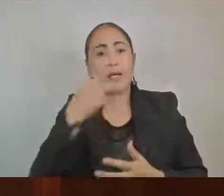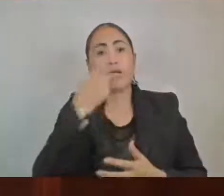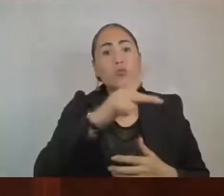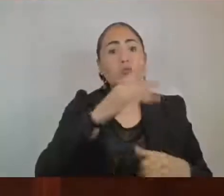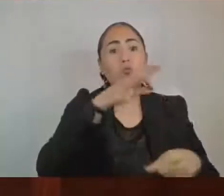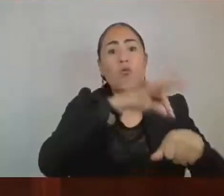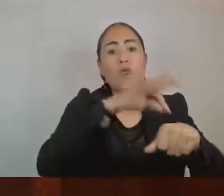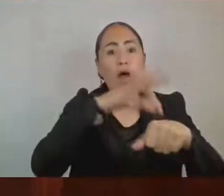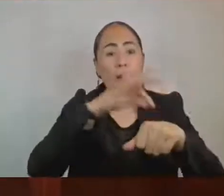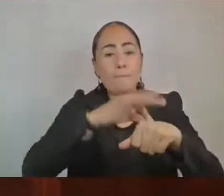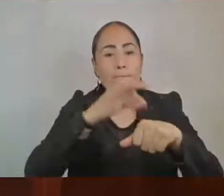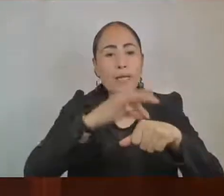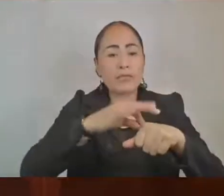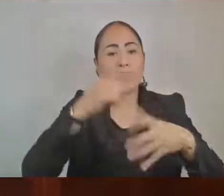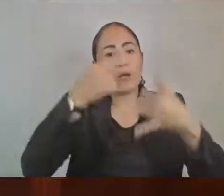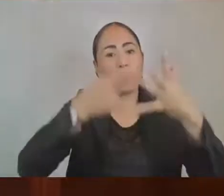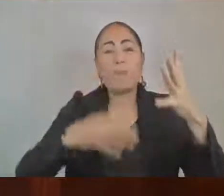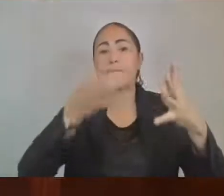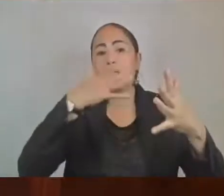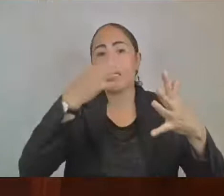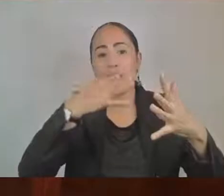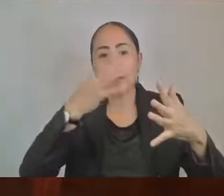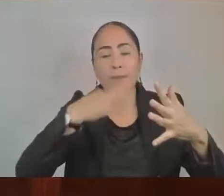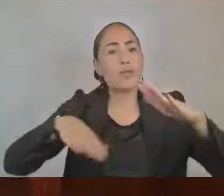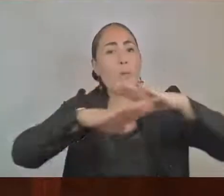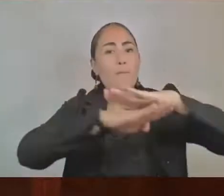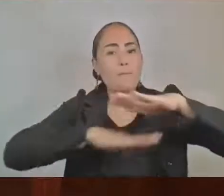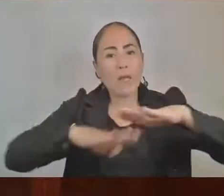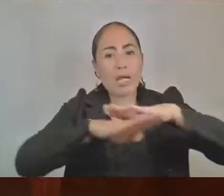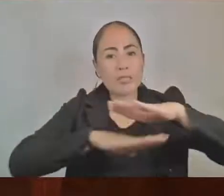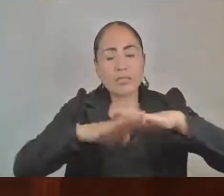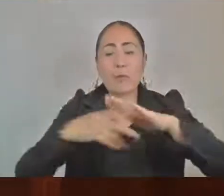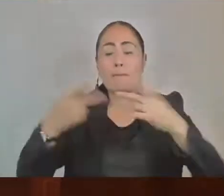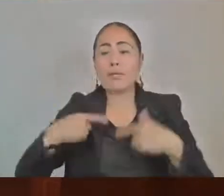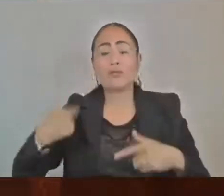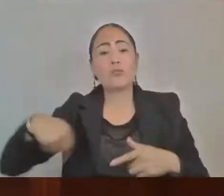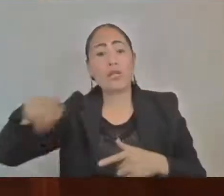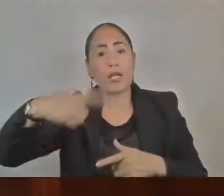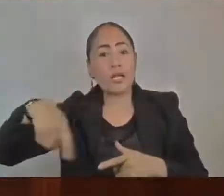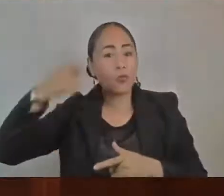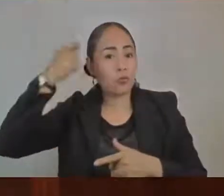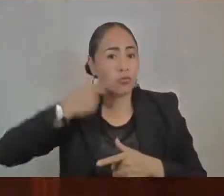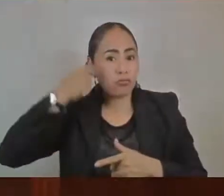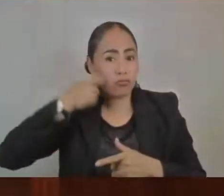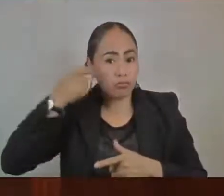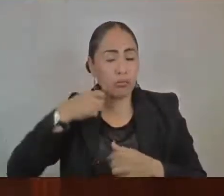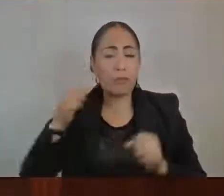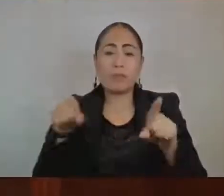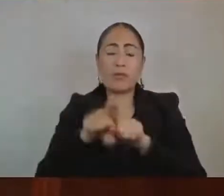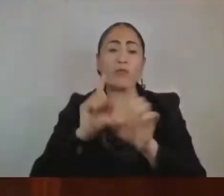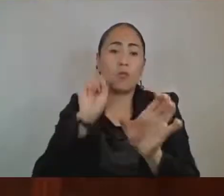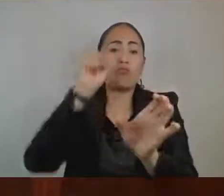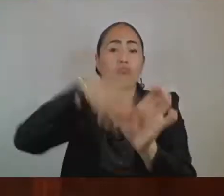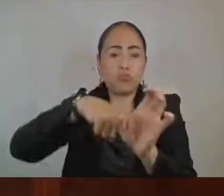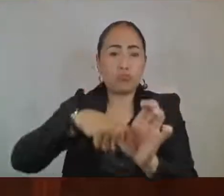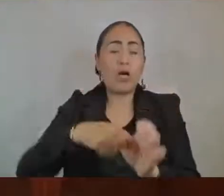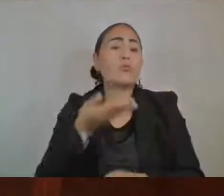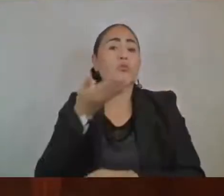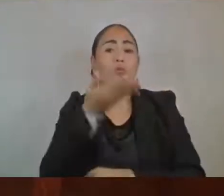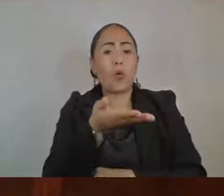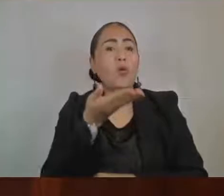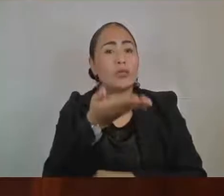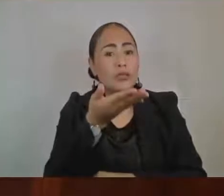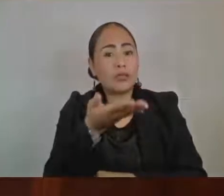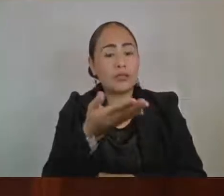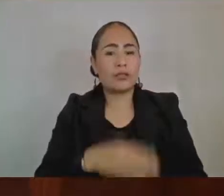el cuadro básico de medicamentos que solicitan pensionados y derechohabientes previstos en la Ley de Seguridad Social para los